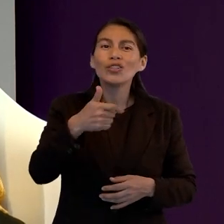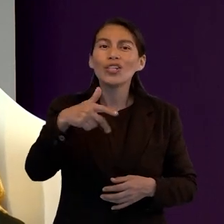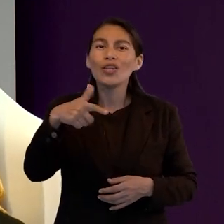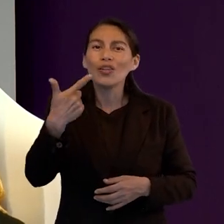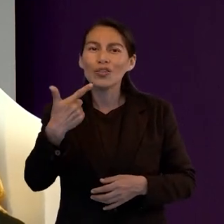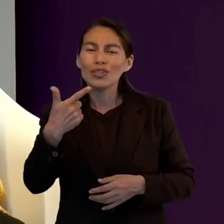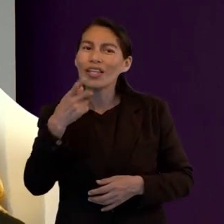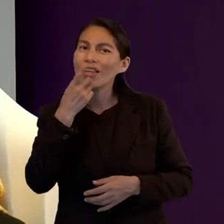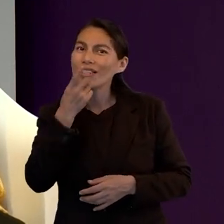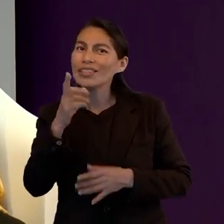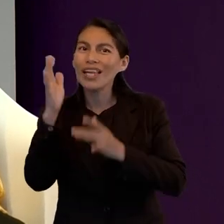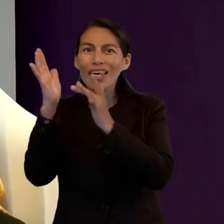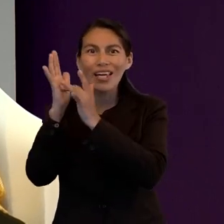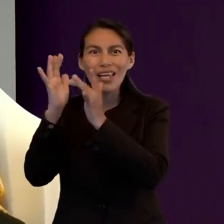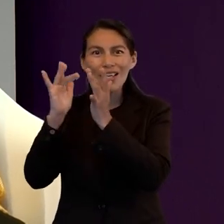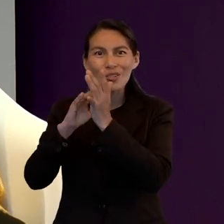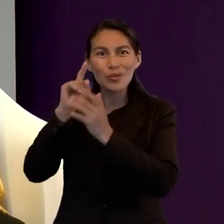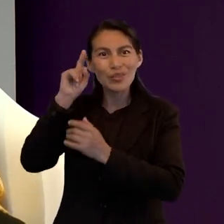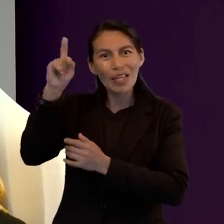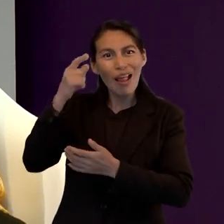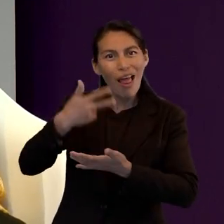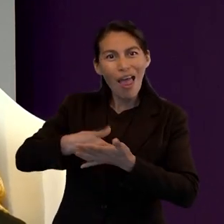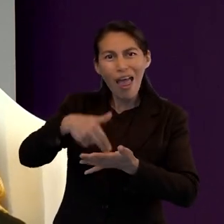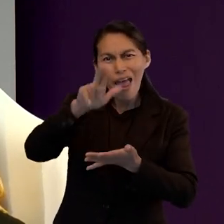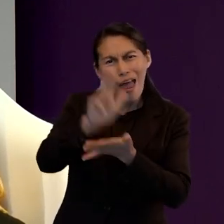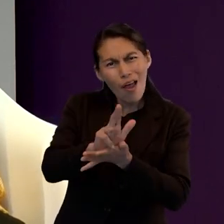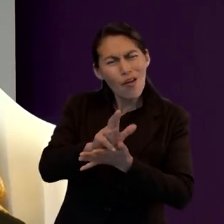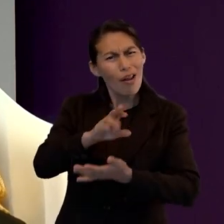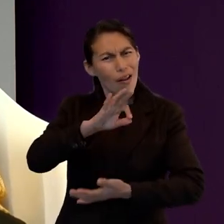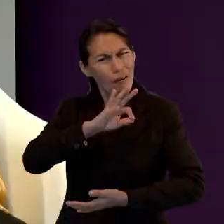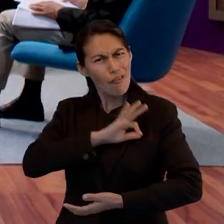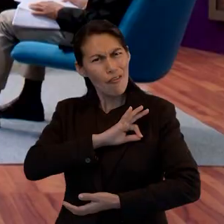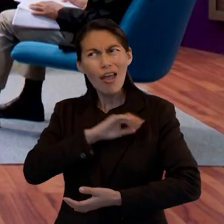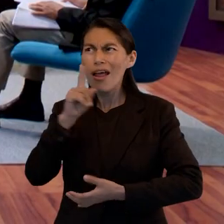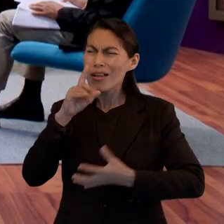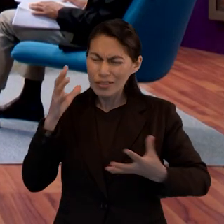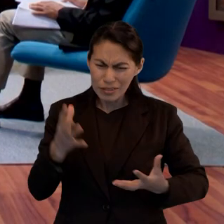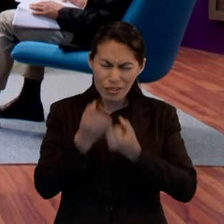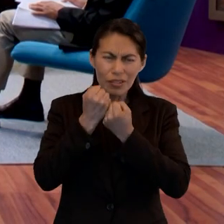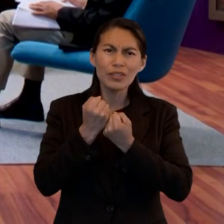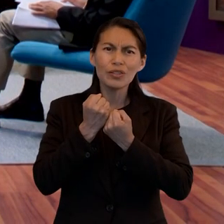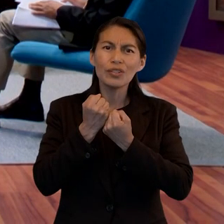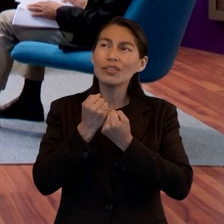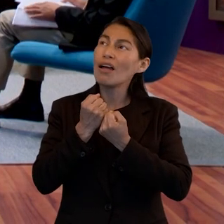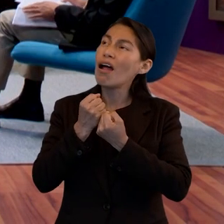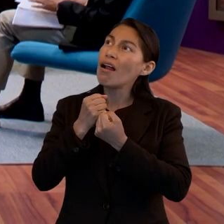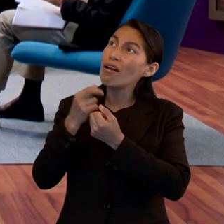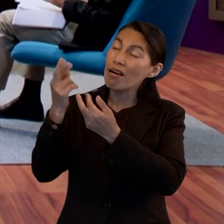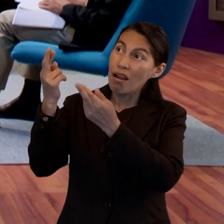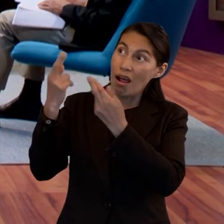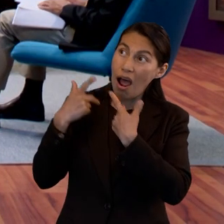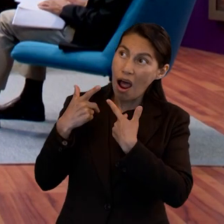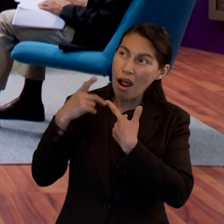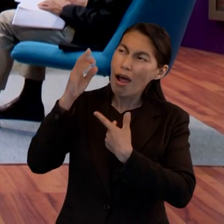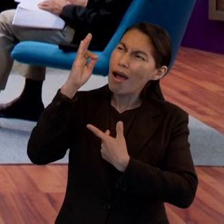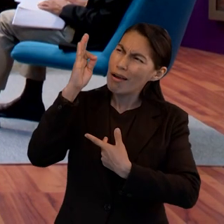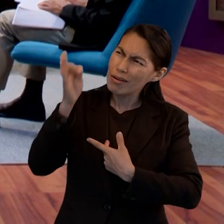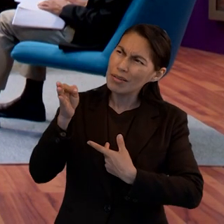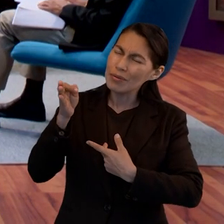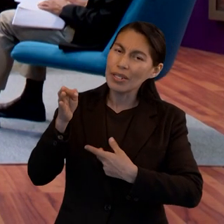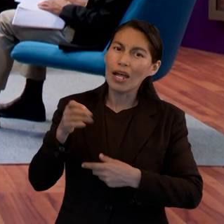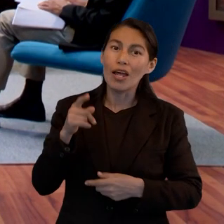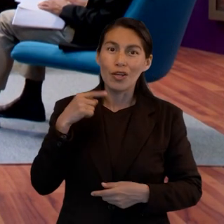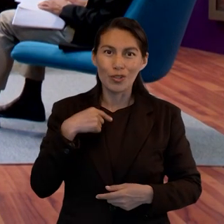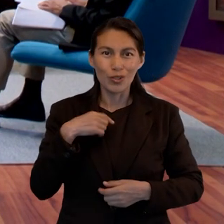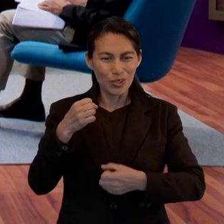Jesús. Y creo que lo importante es eso, recibir el mensaje de salvación, aceptar el regalo, pero confiar en que Jesús está